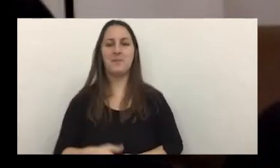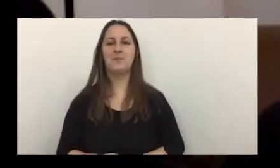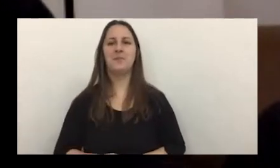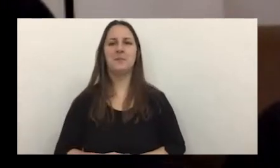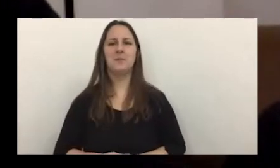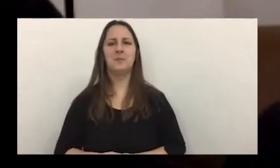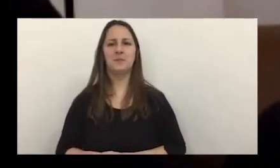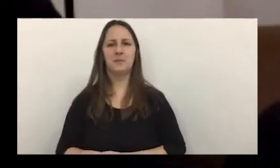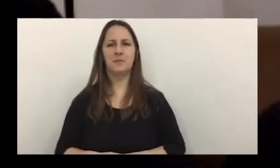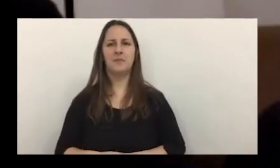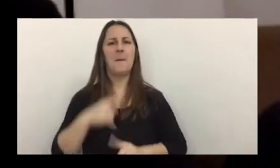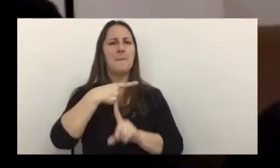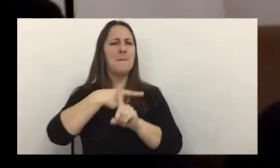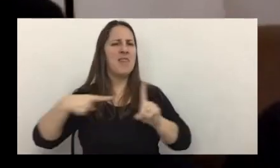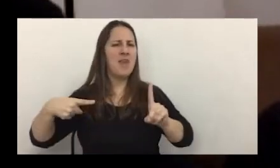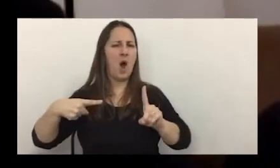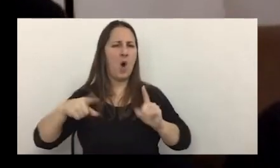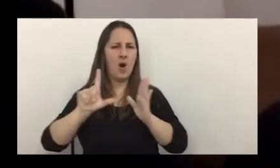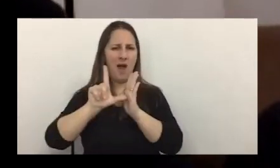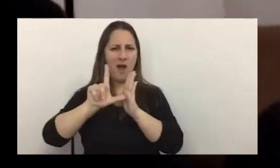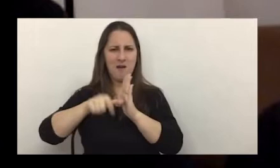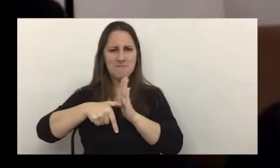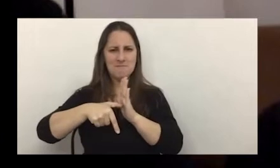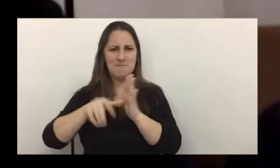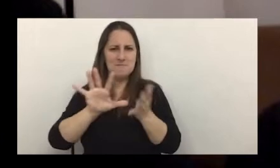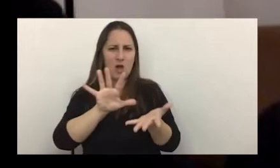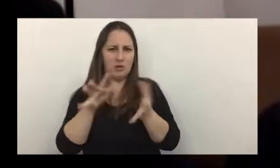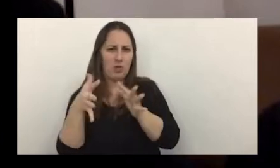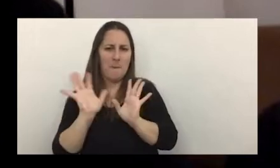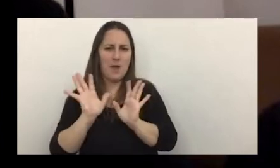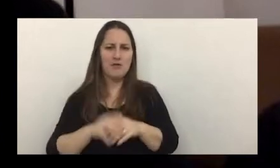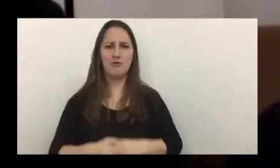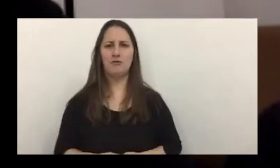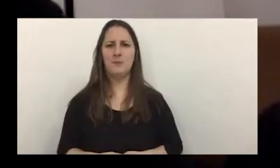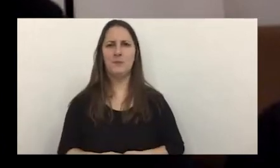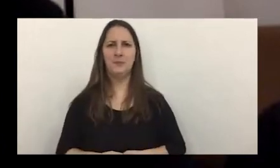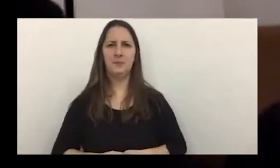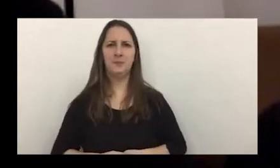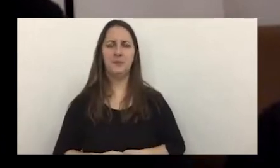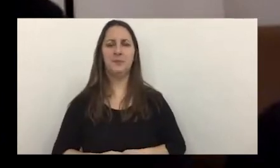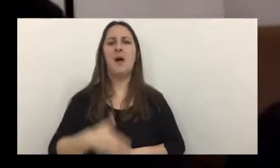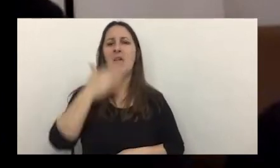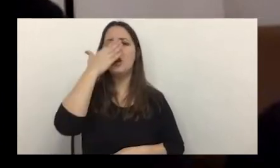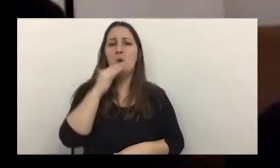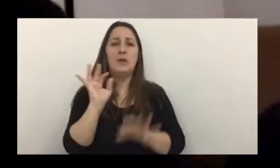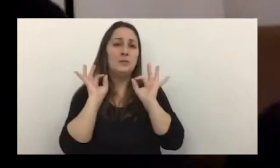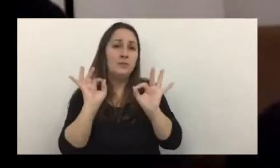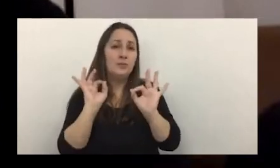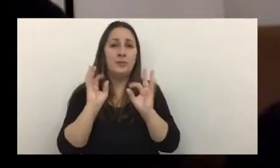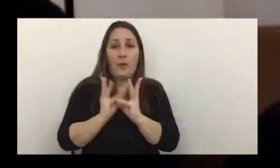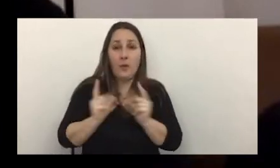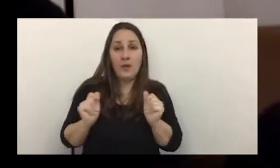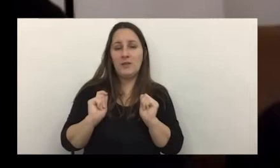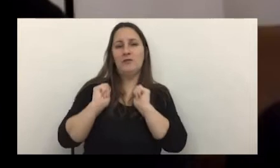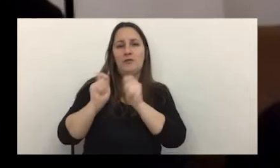me extenderé una media hora aproximadamente, estimo, para que pueda, bueno, Gabriel tener su espacio también, y